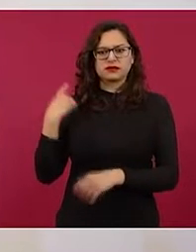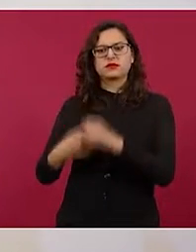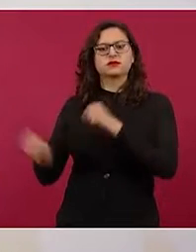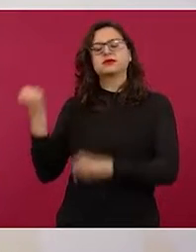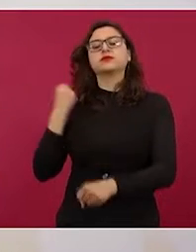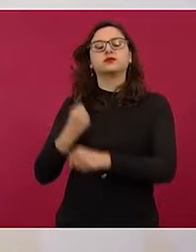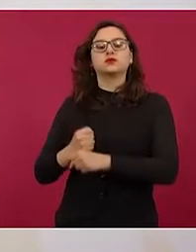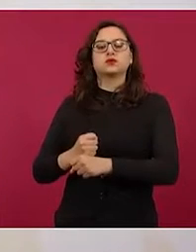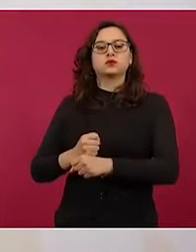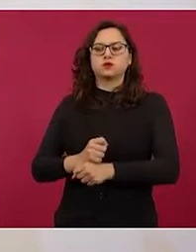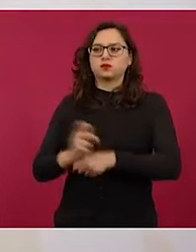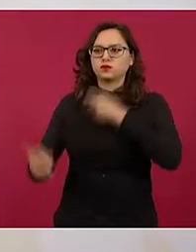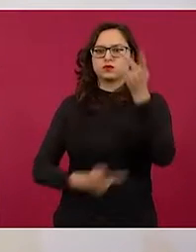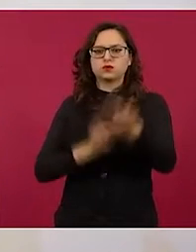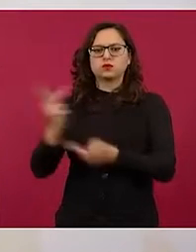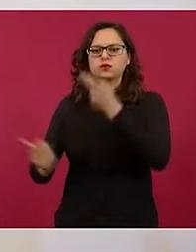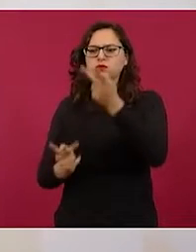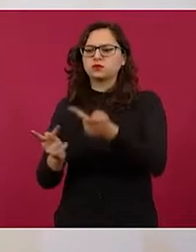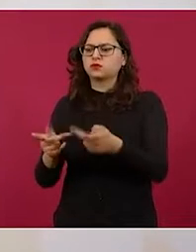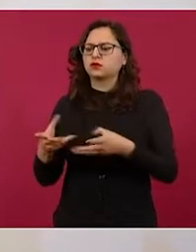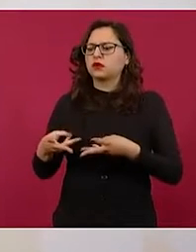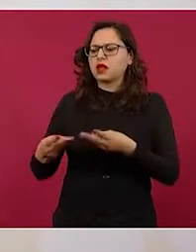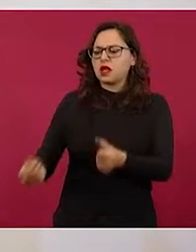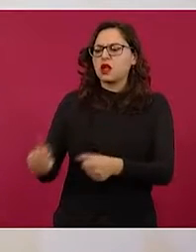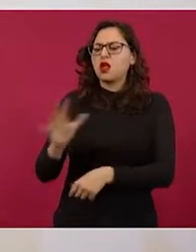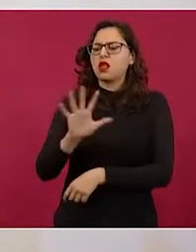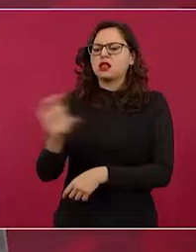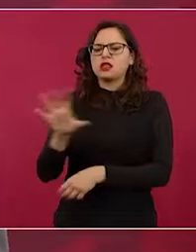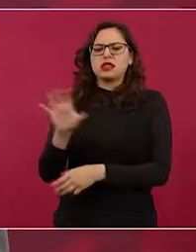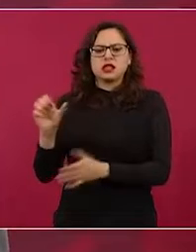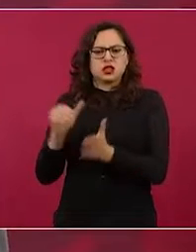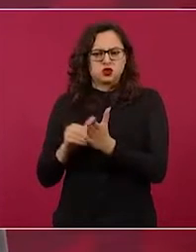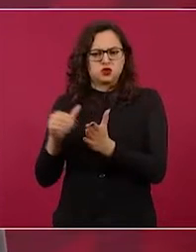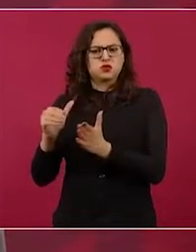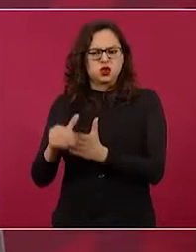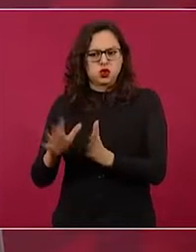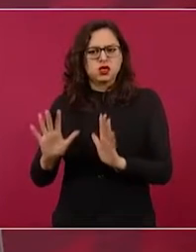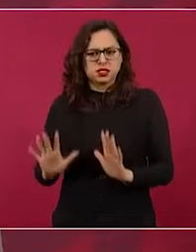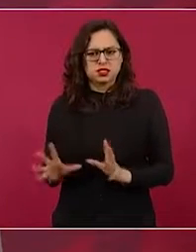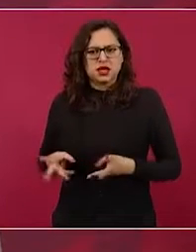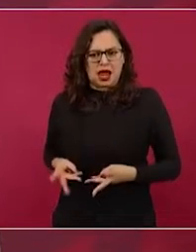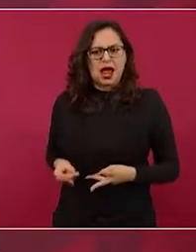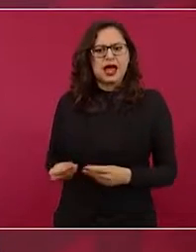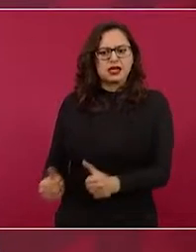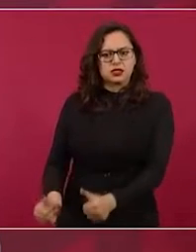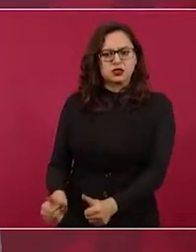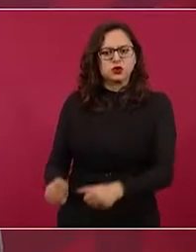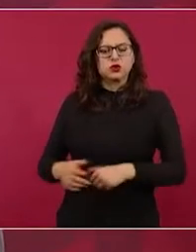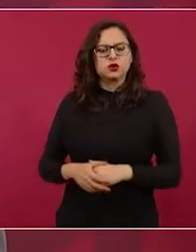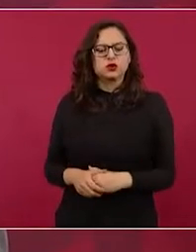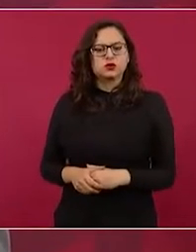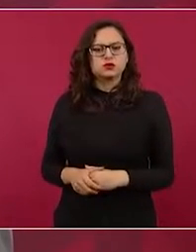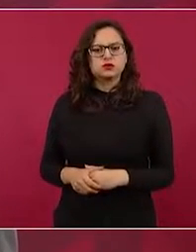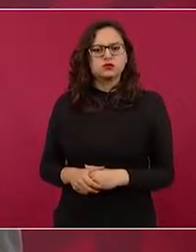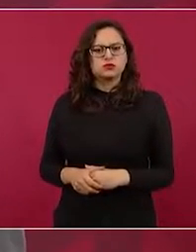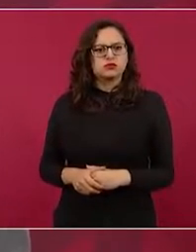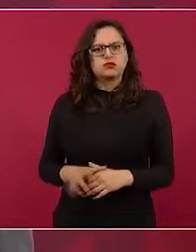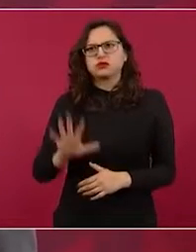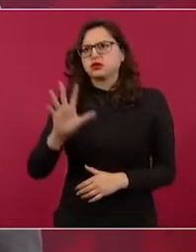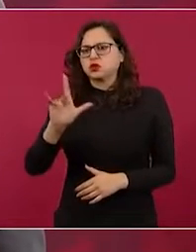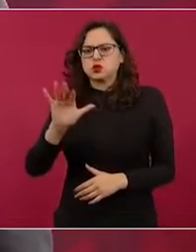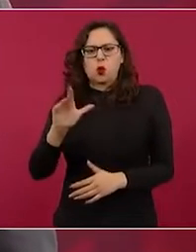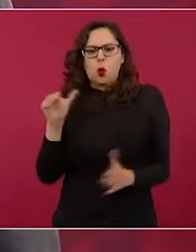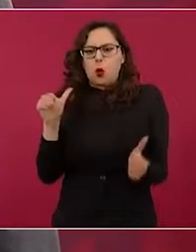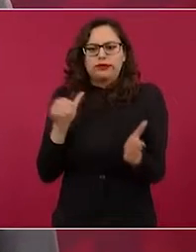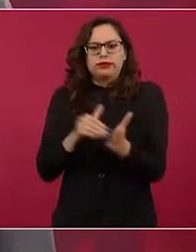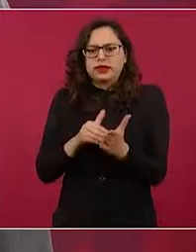la consulta pasada, las 50